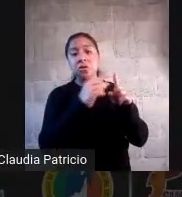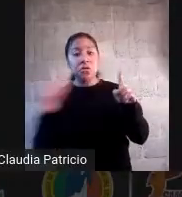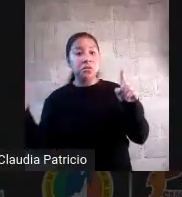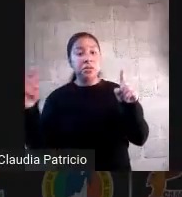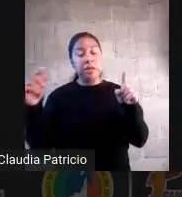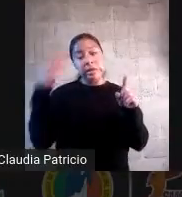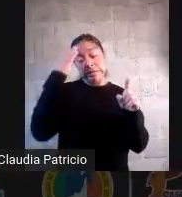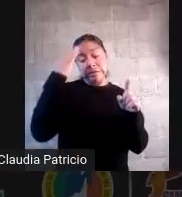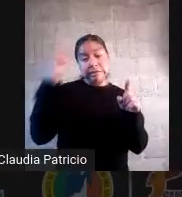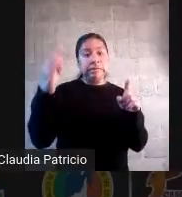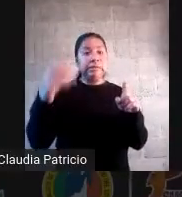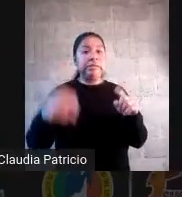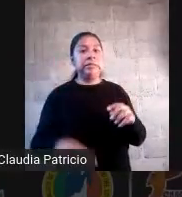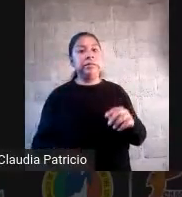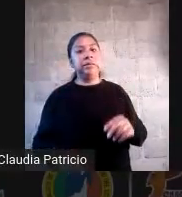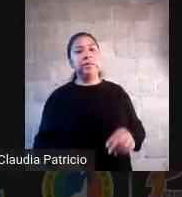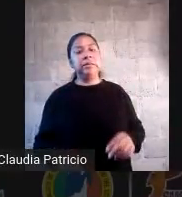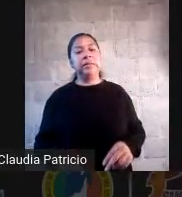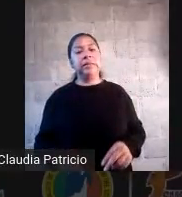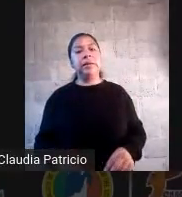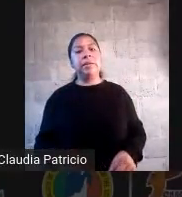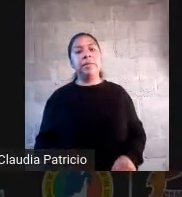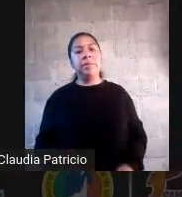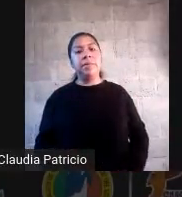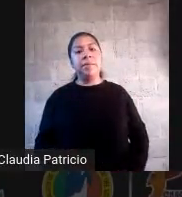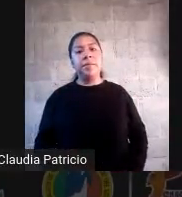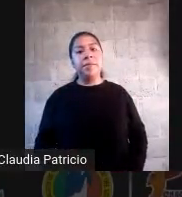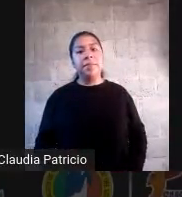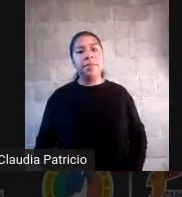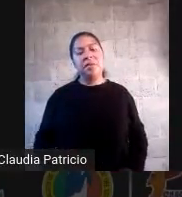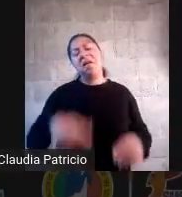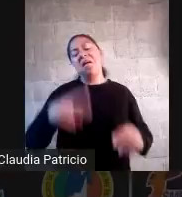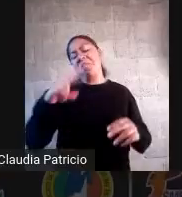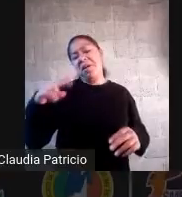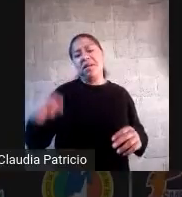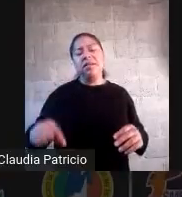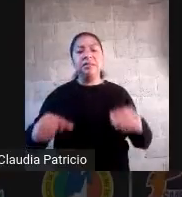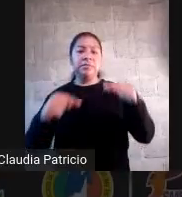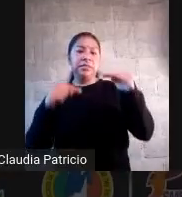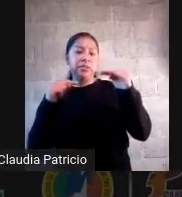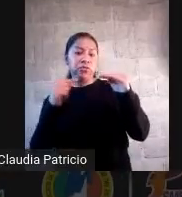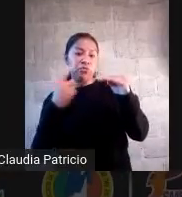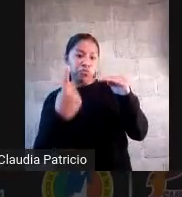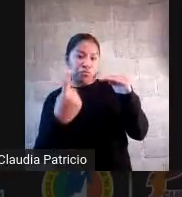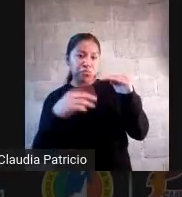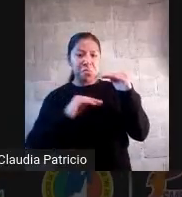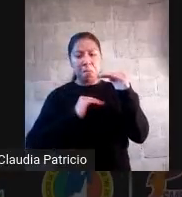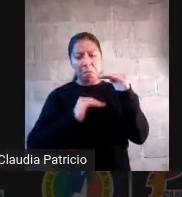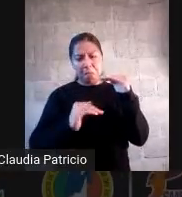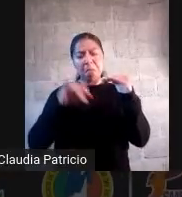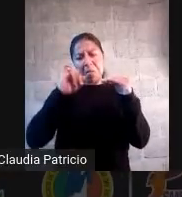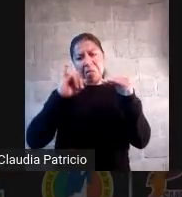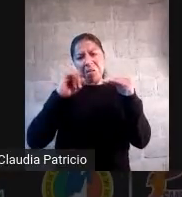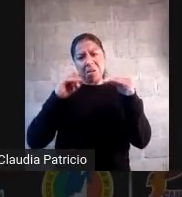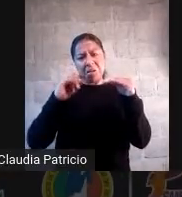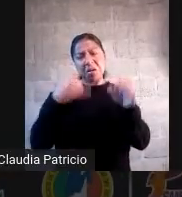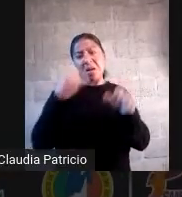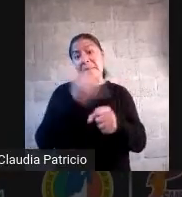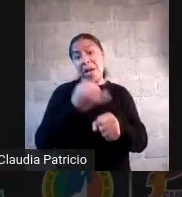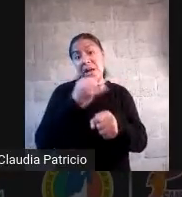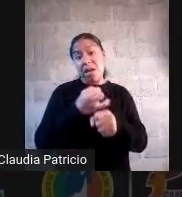el nivel 1 cuando sólo queremos movilizar información procesar información y el procesar información es el